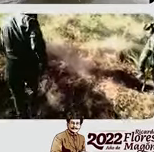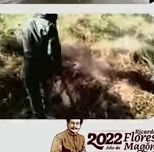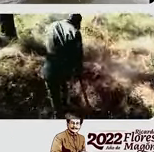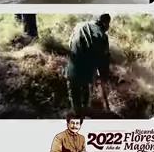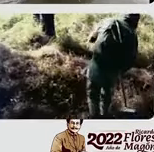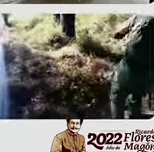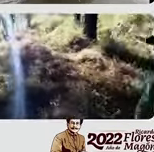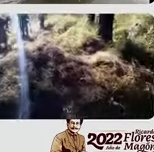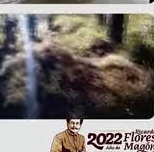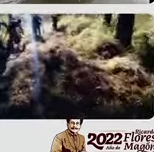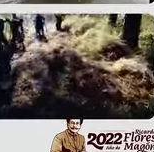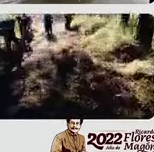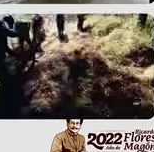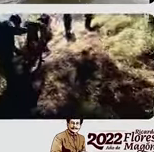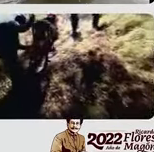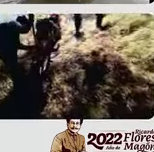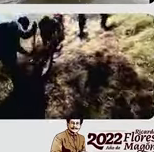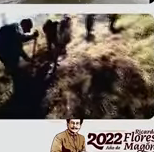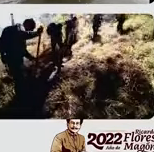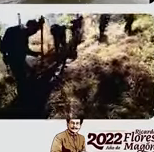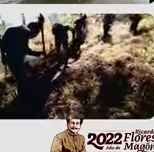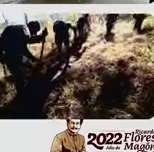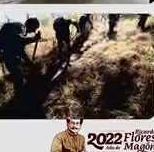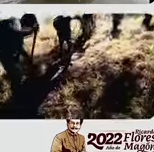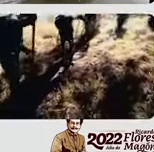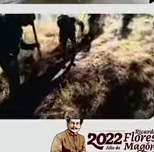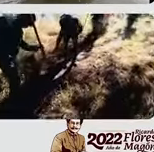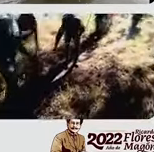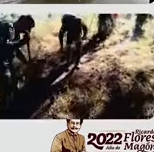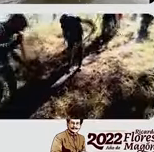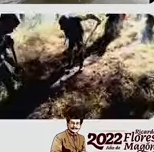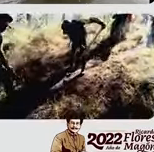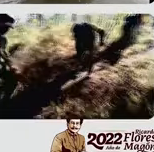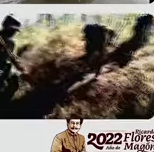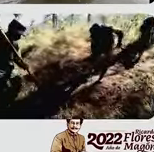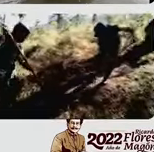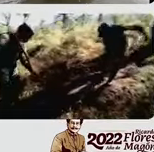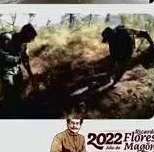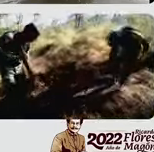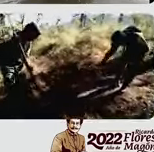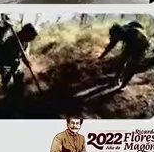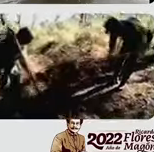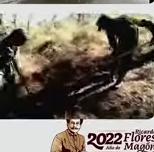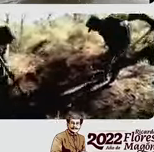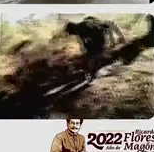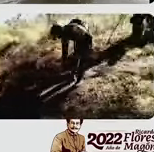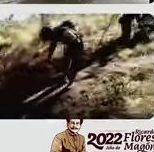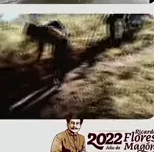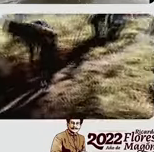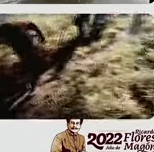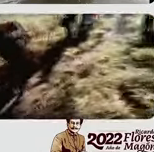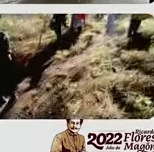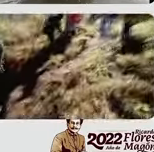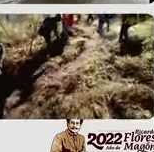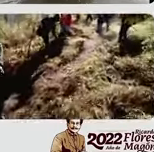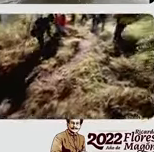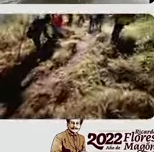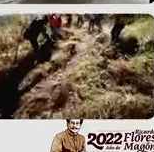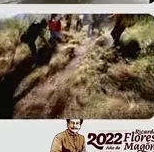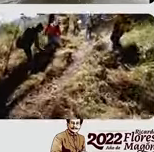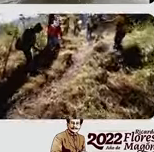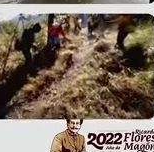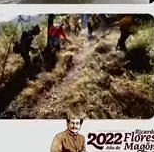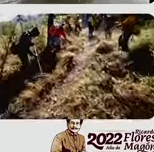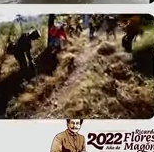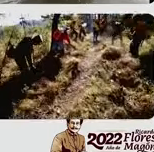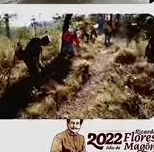en explosiones 7 eventos, accidentes ferroviarios 5, accidentes aéreo 1, huracanes, se han intervenido